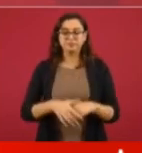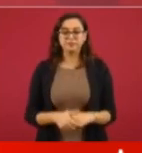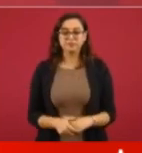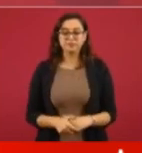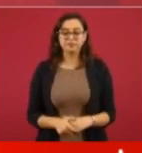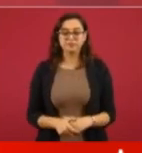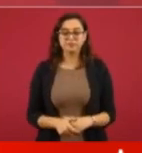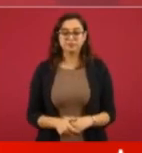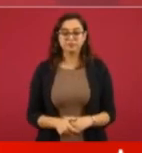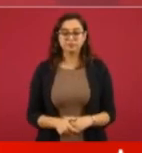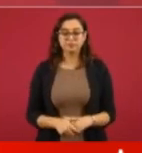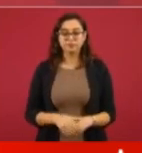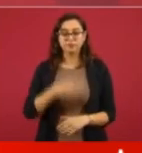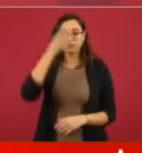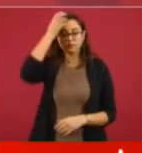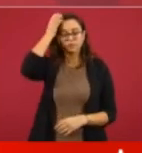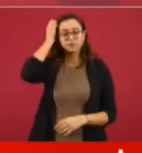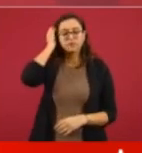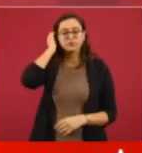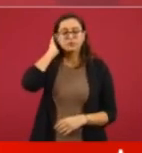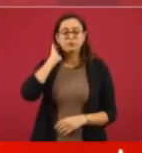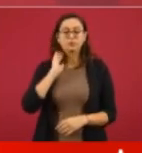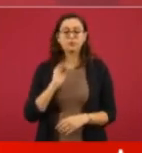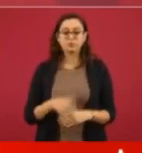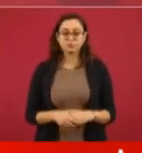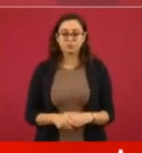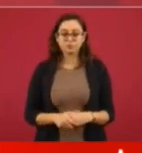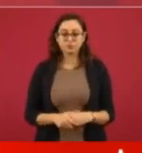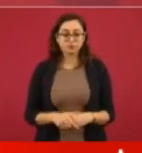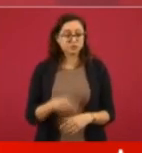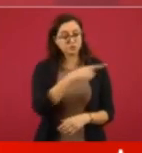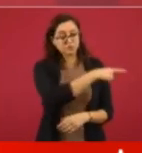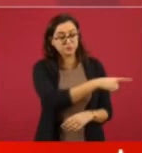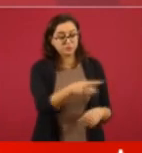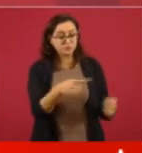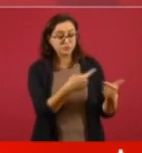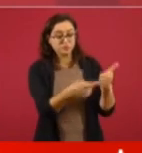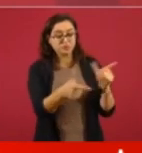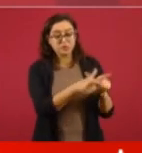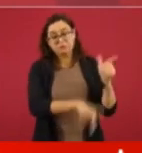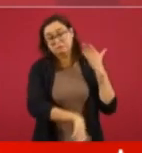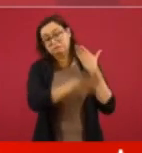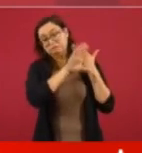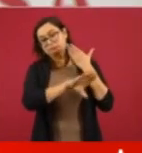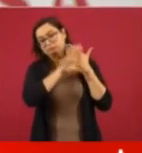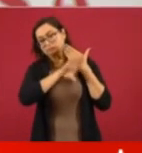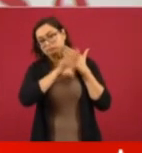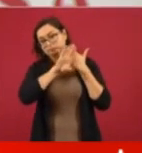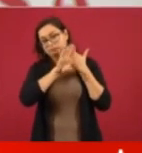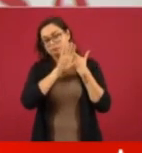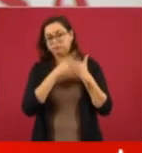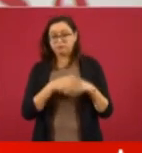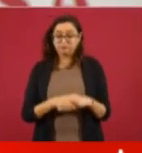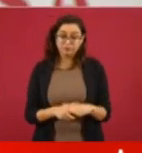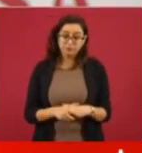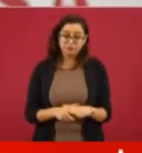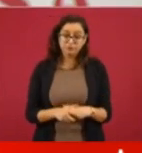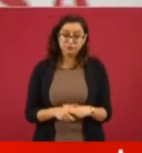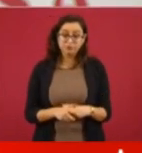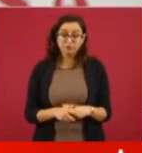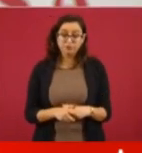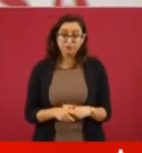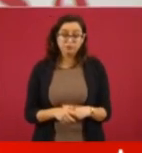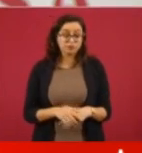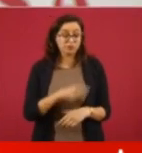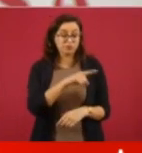Por ejemplo, nuestros adversarios, si se tratara de manifestaciones en